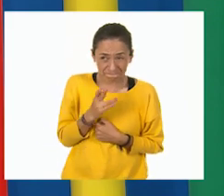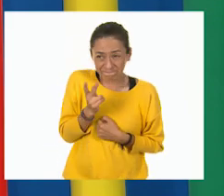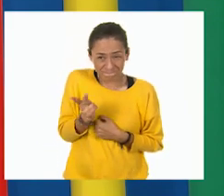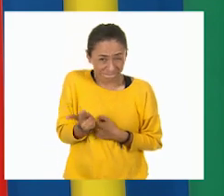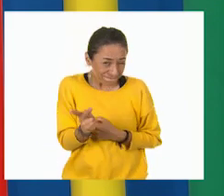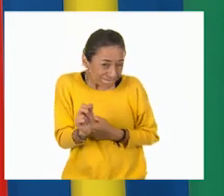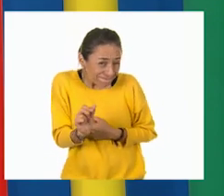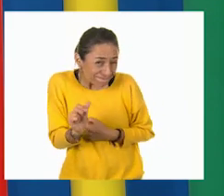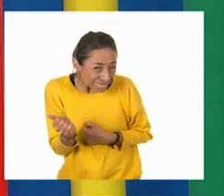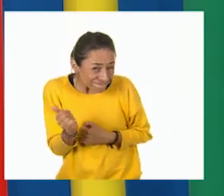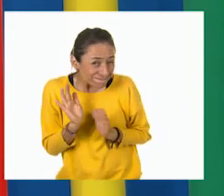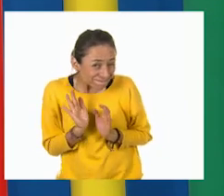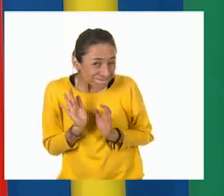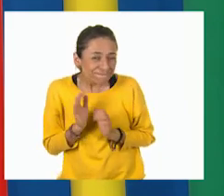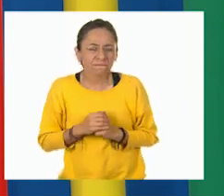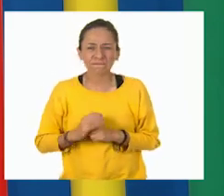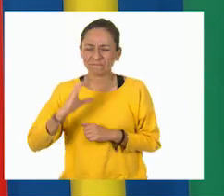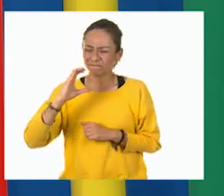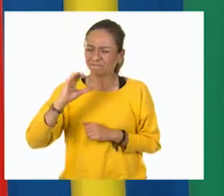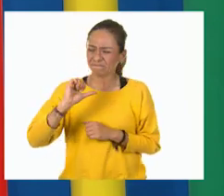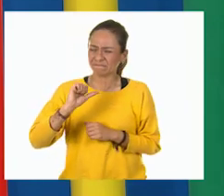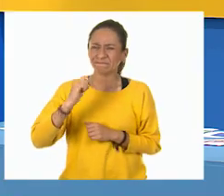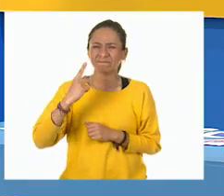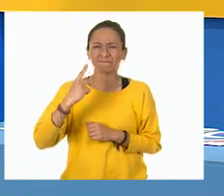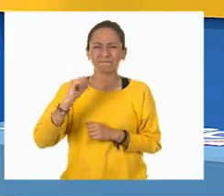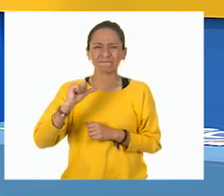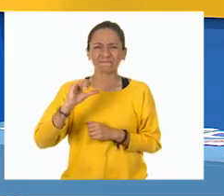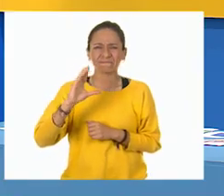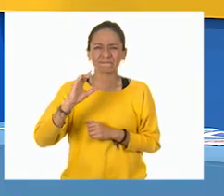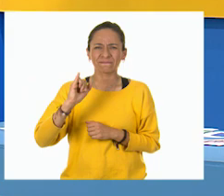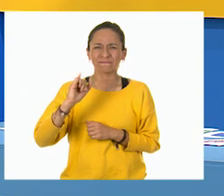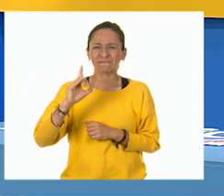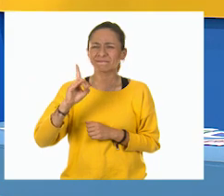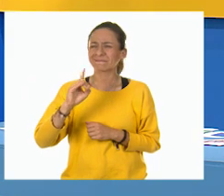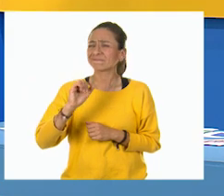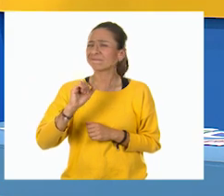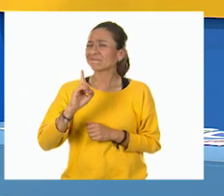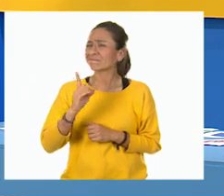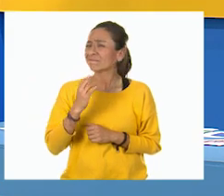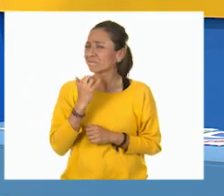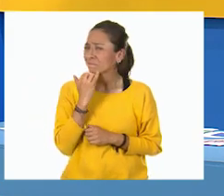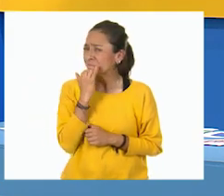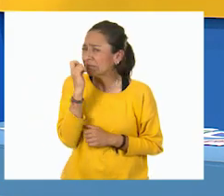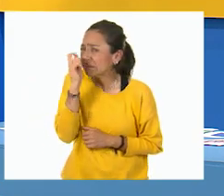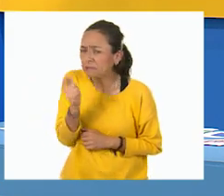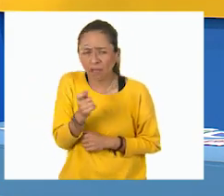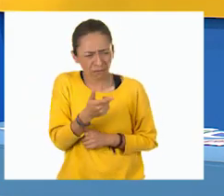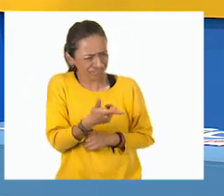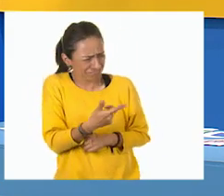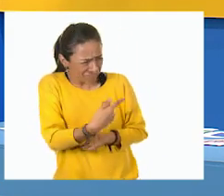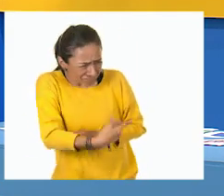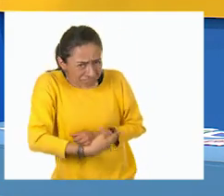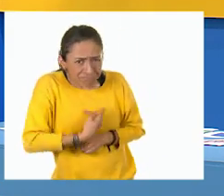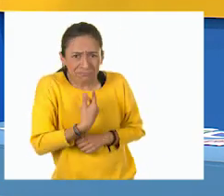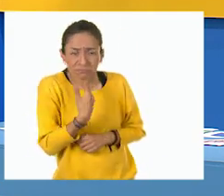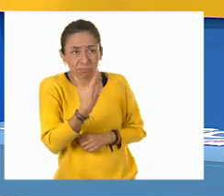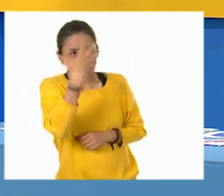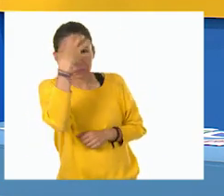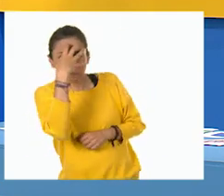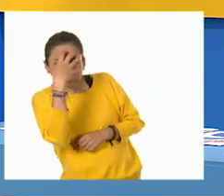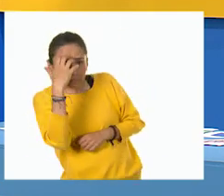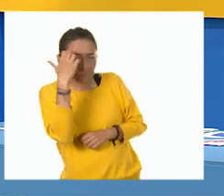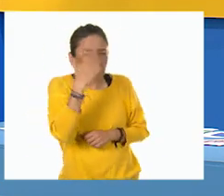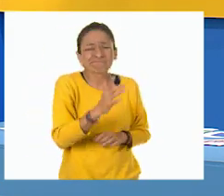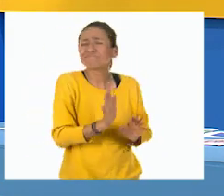¿Qué es capacidad? Está bien preguntar, Jenny, y no tiene por qué darte pena. Para eso estamos